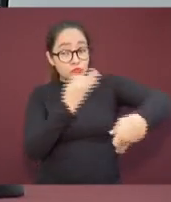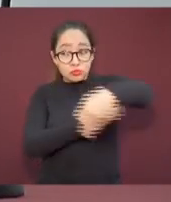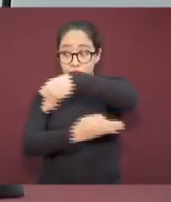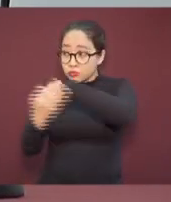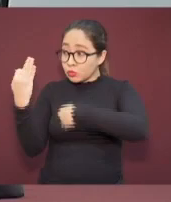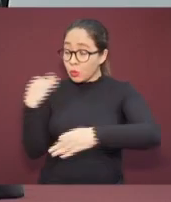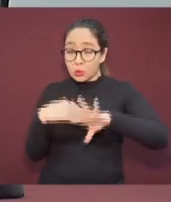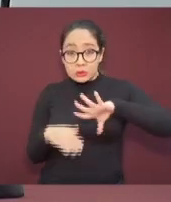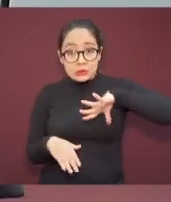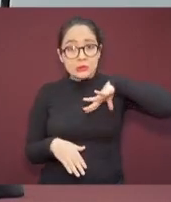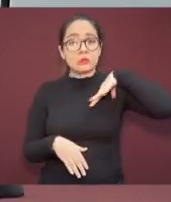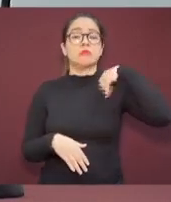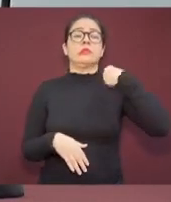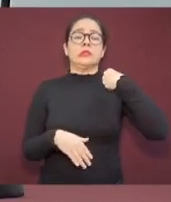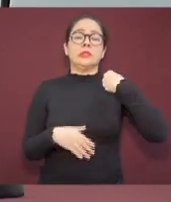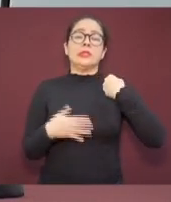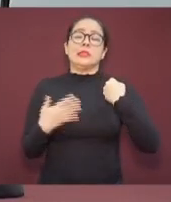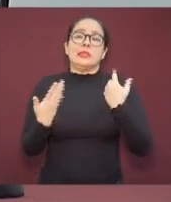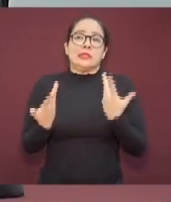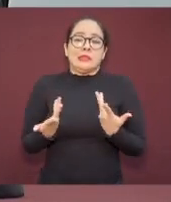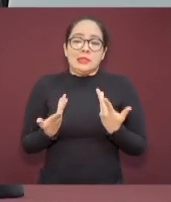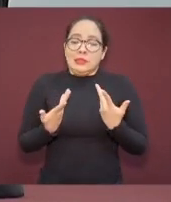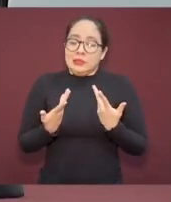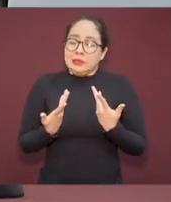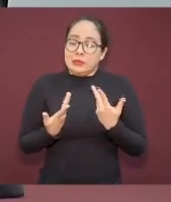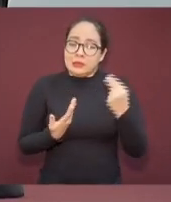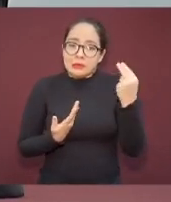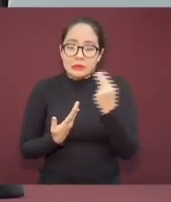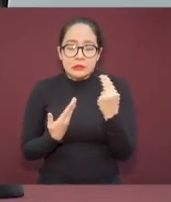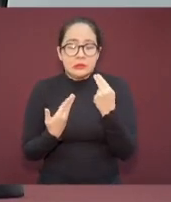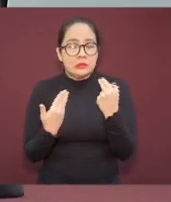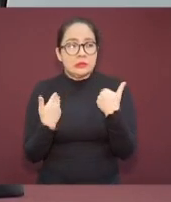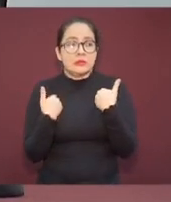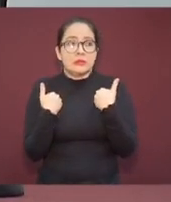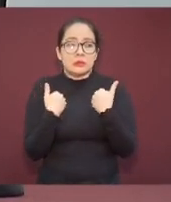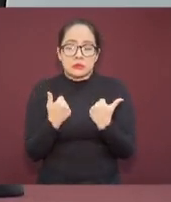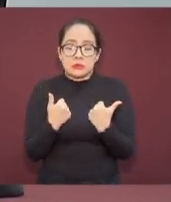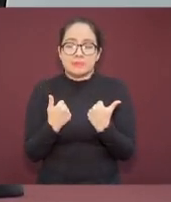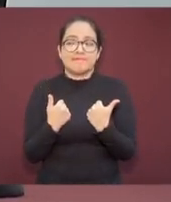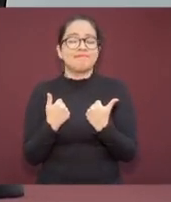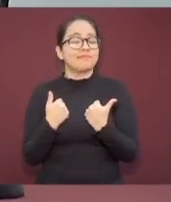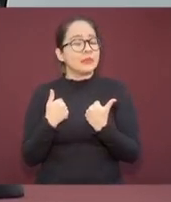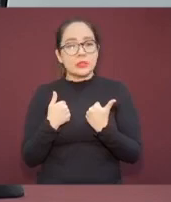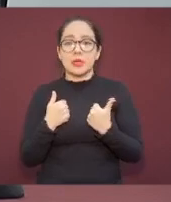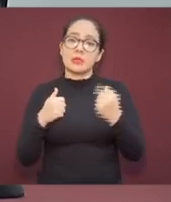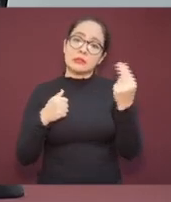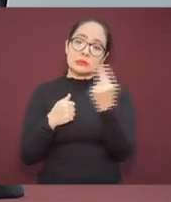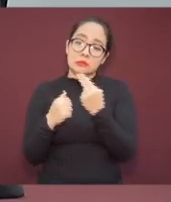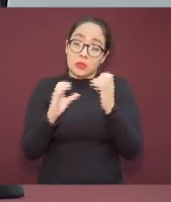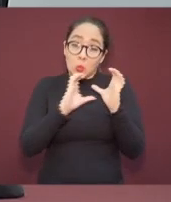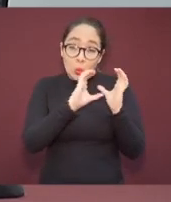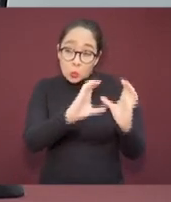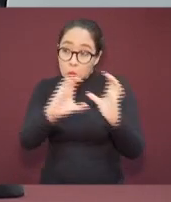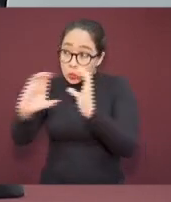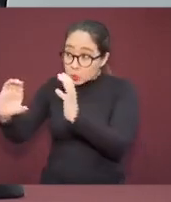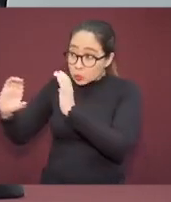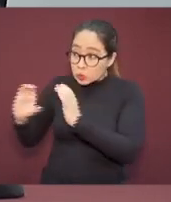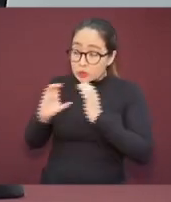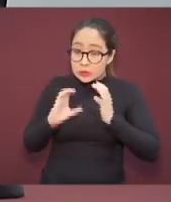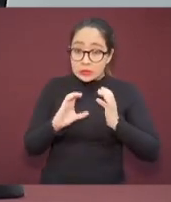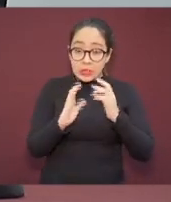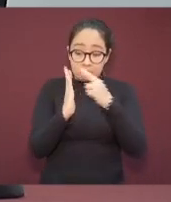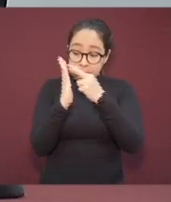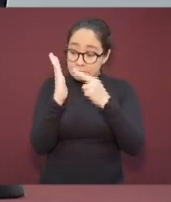y todas comprendamos la importancia del cuidado y de las medidas sanitarias en el